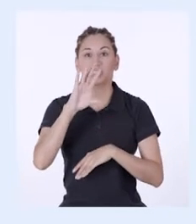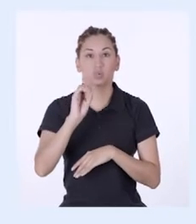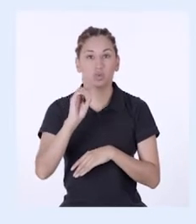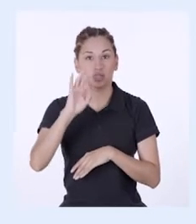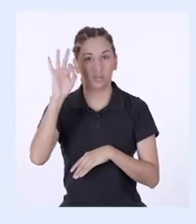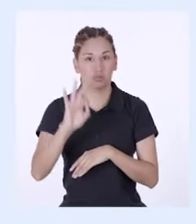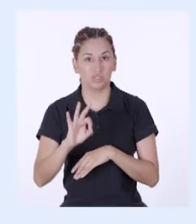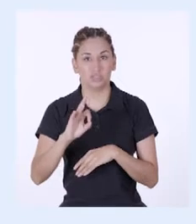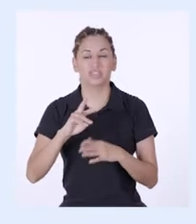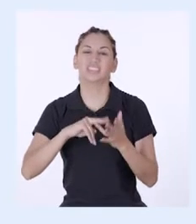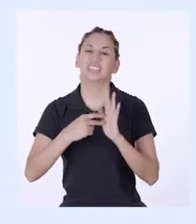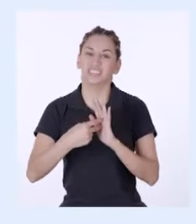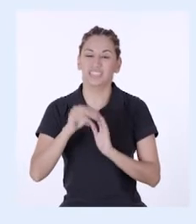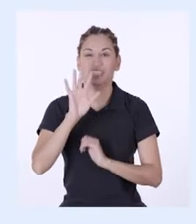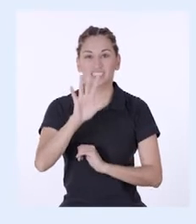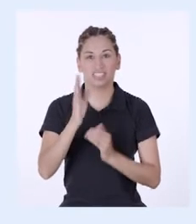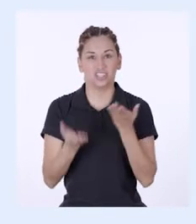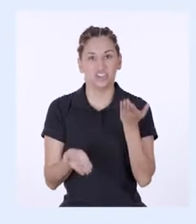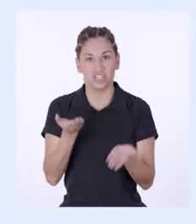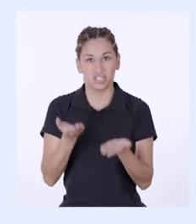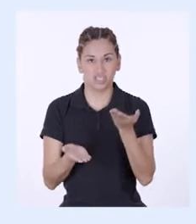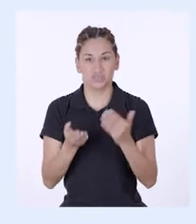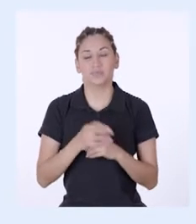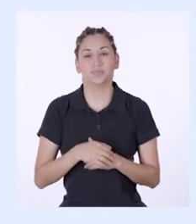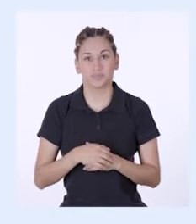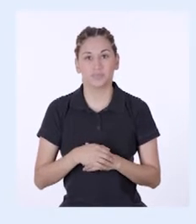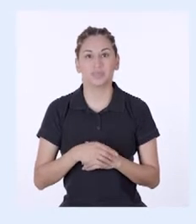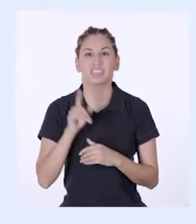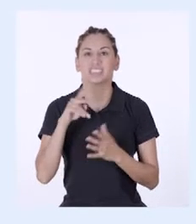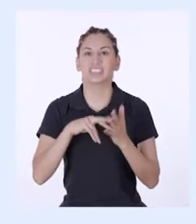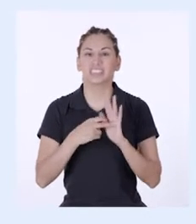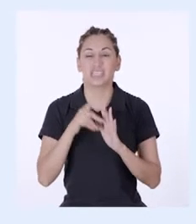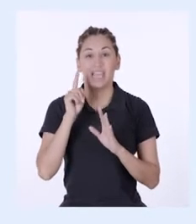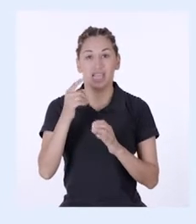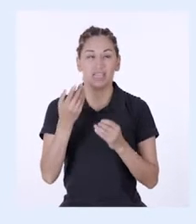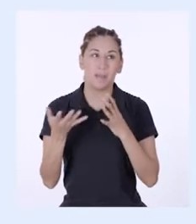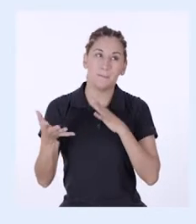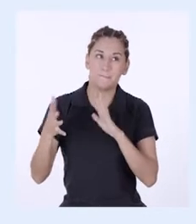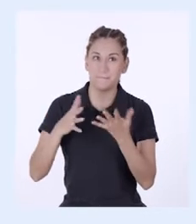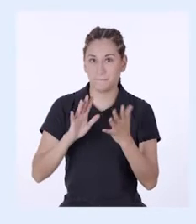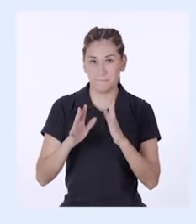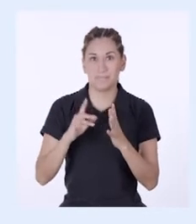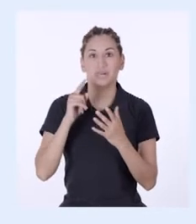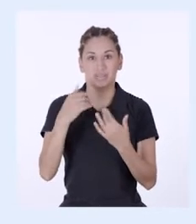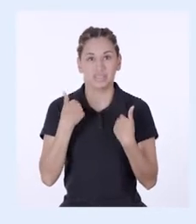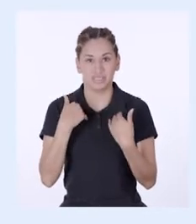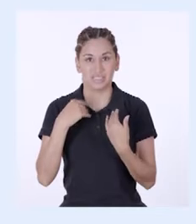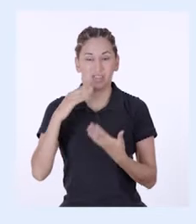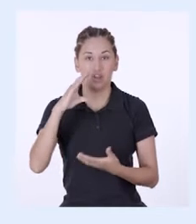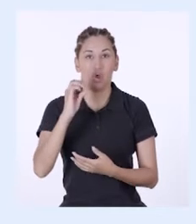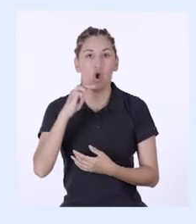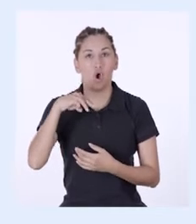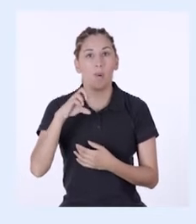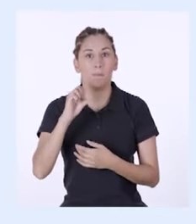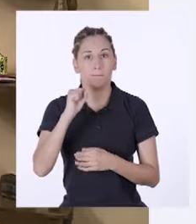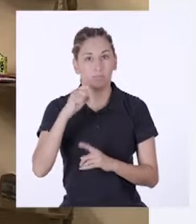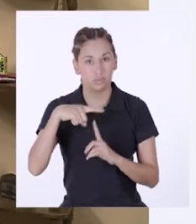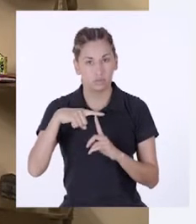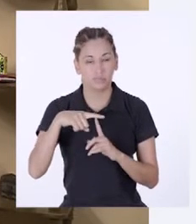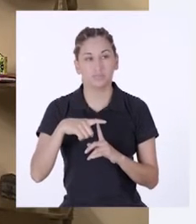50%, que sería 5 kilogramos, que es la cantidad aproximada que obtenemos de compost.